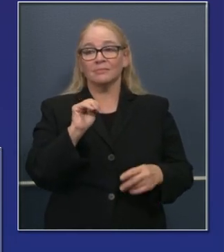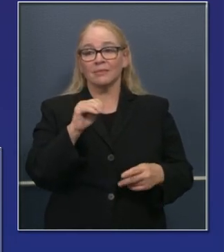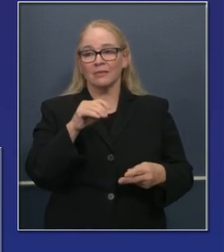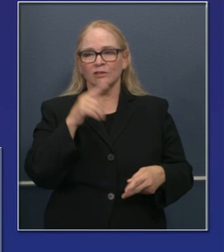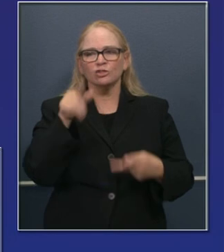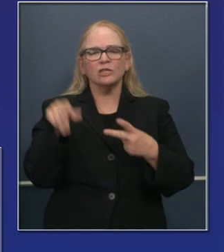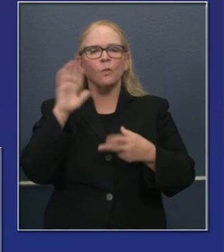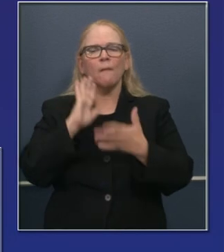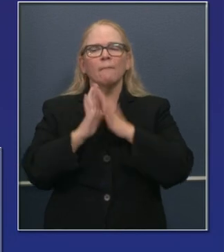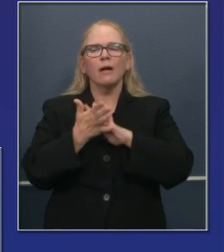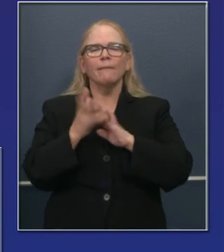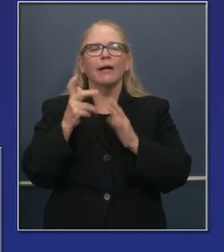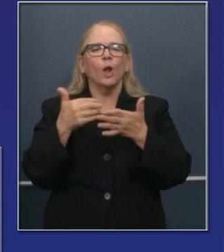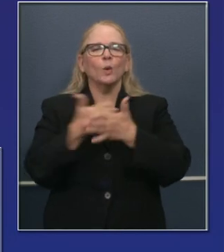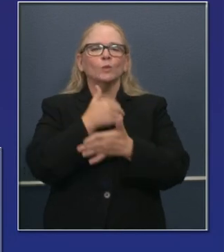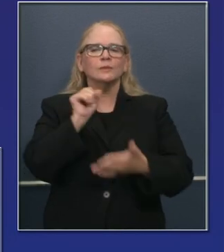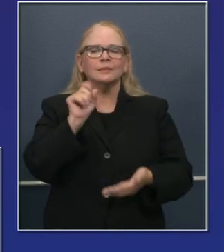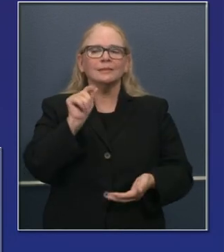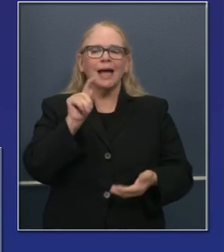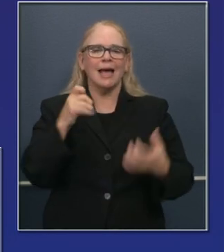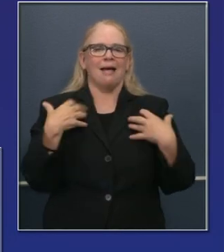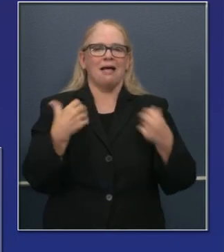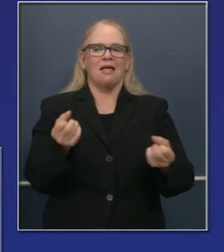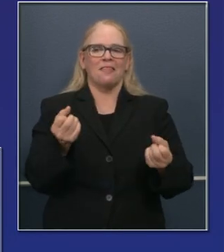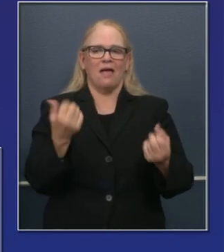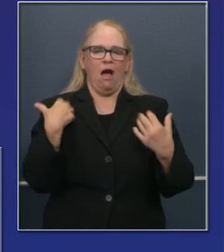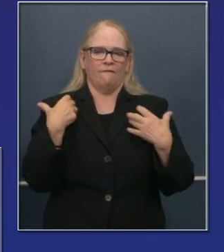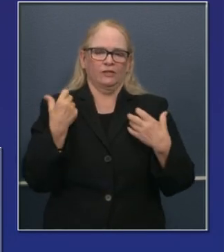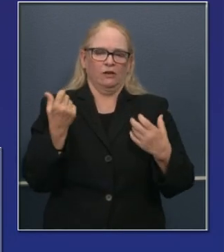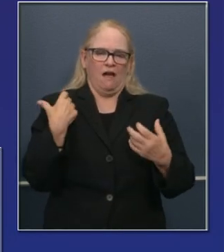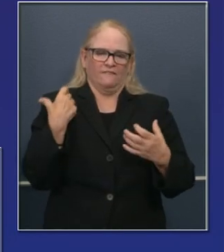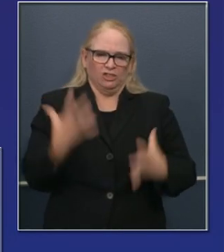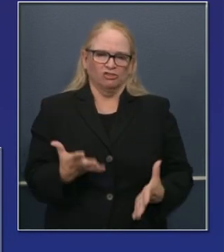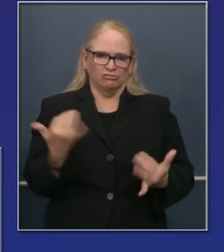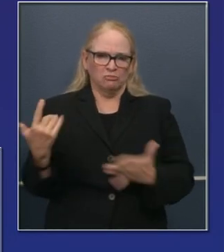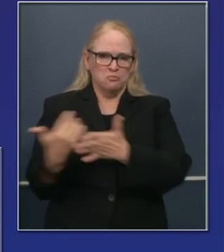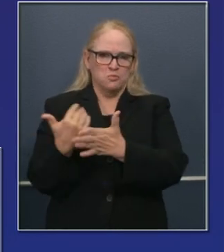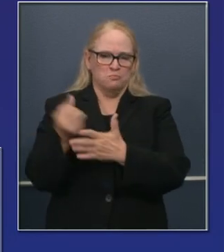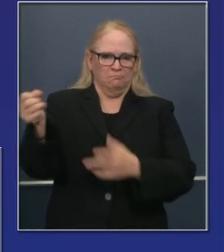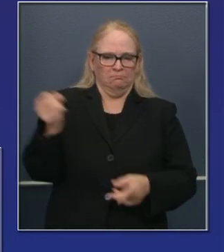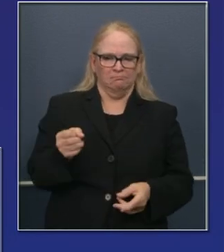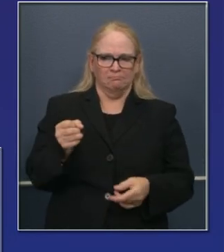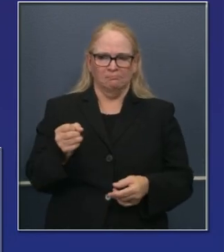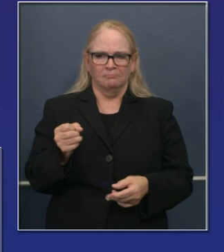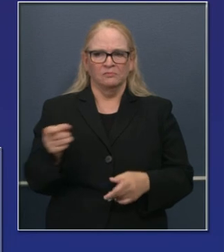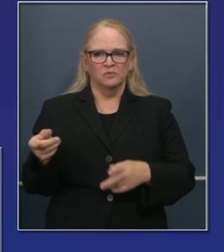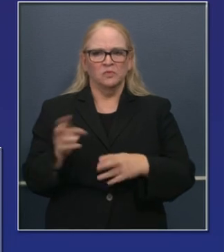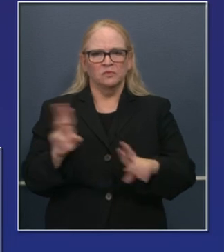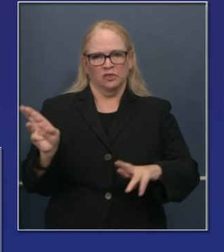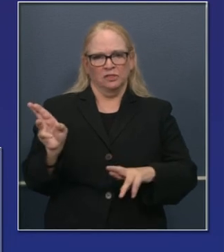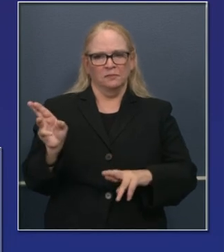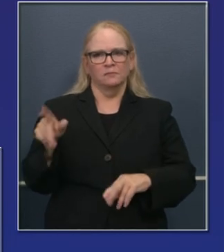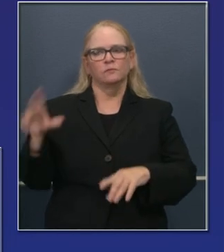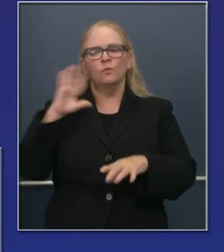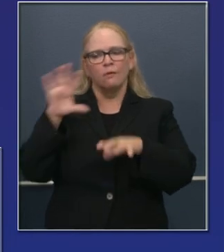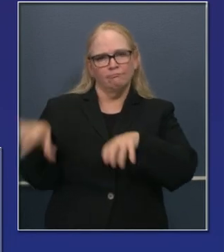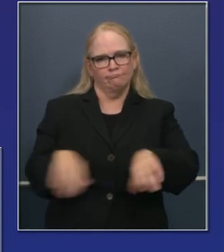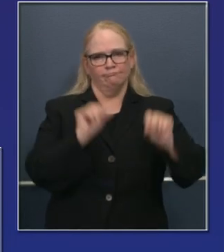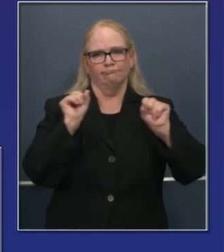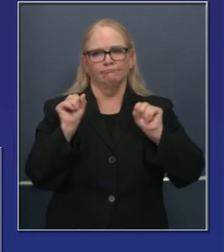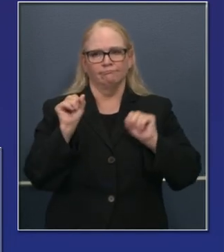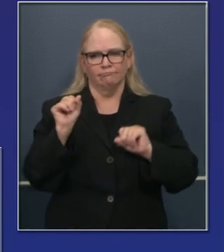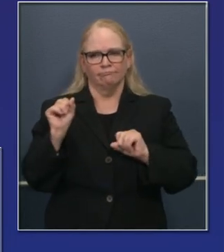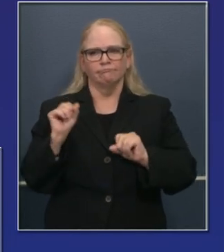funcionaria de salud del estado. Su trabajo tremendo ya de por sí para el estado